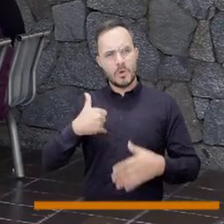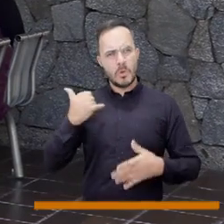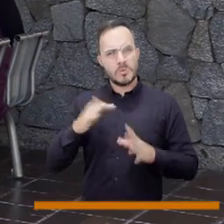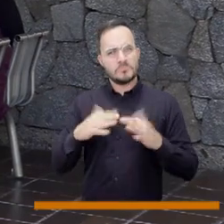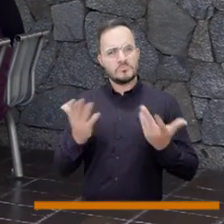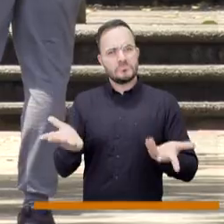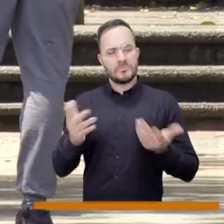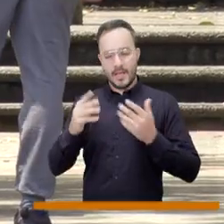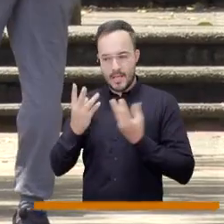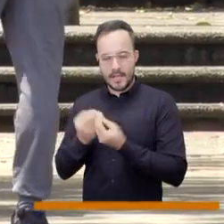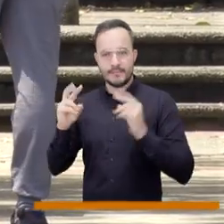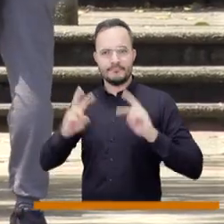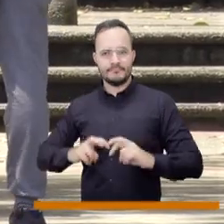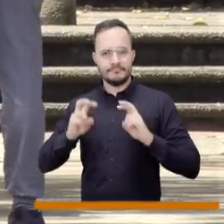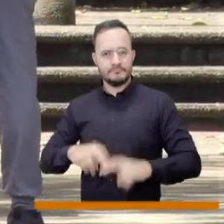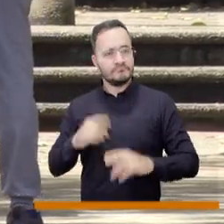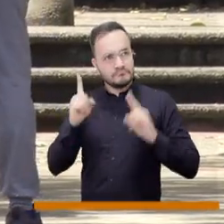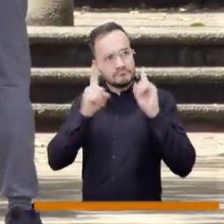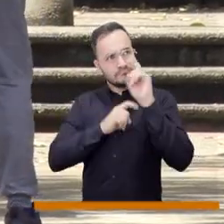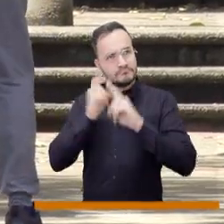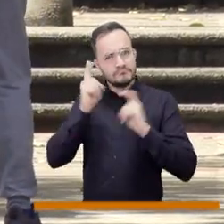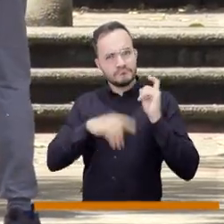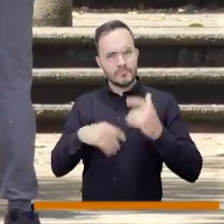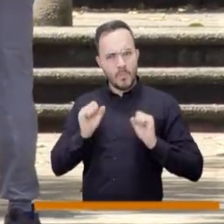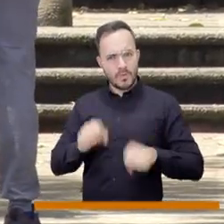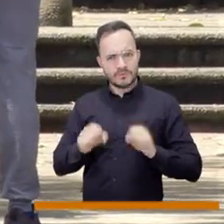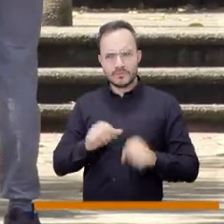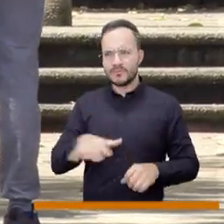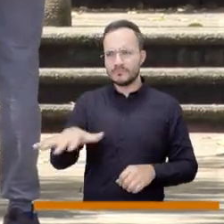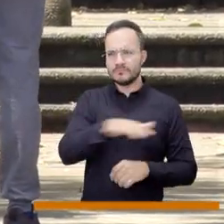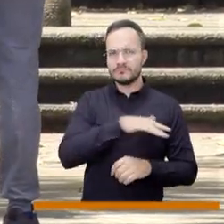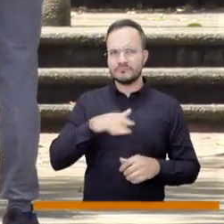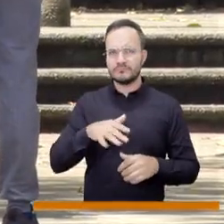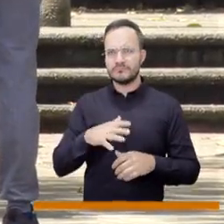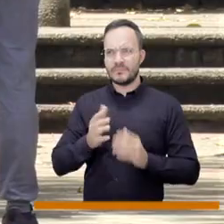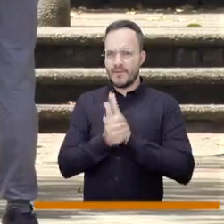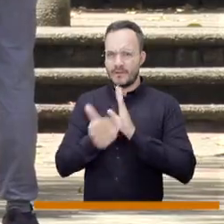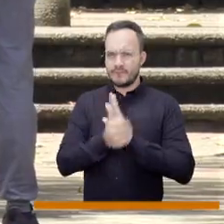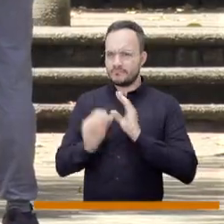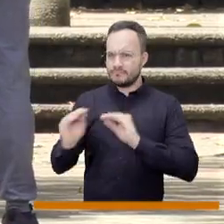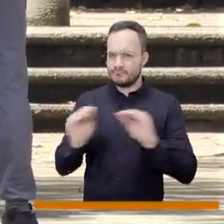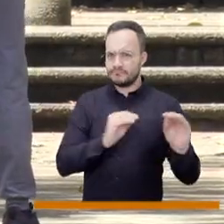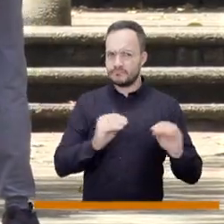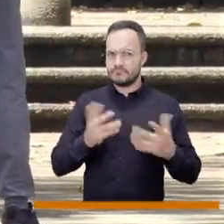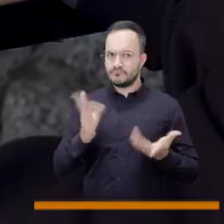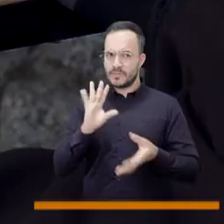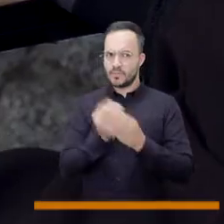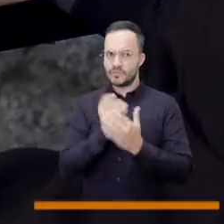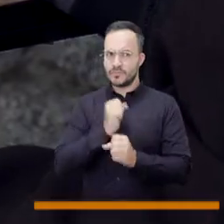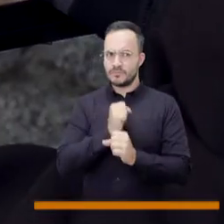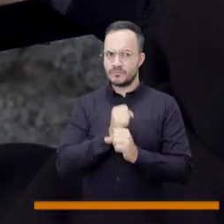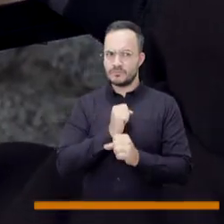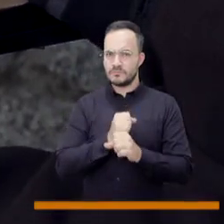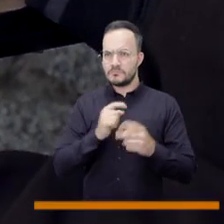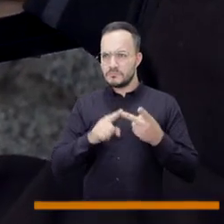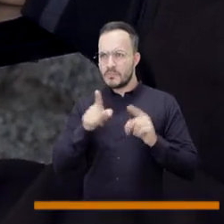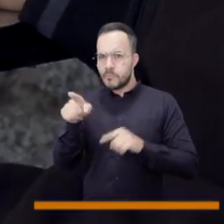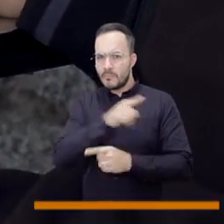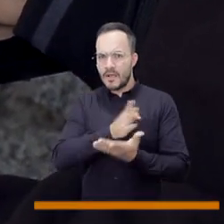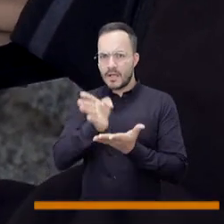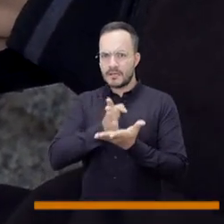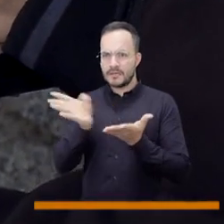2021. Es posible repensar una educación para desarrollar habilidades que permitan la inclusión en el mundo laboral